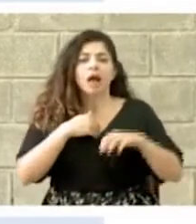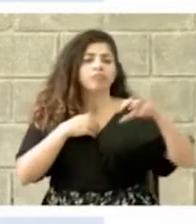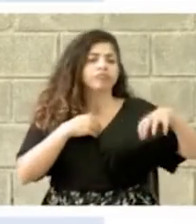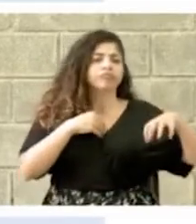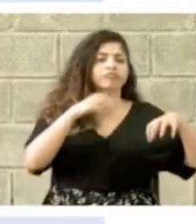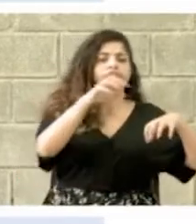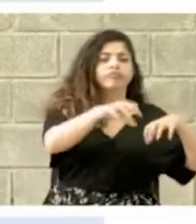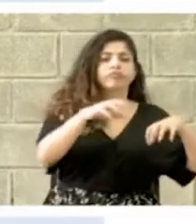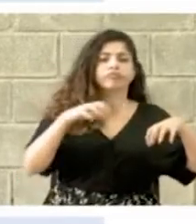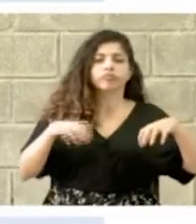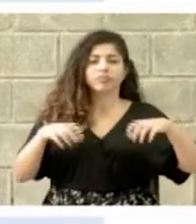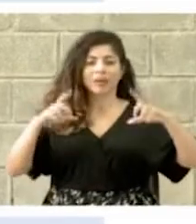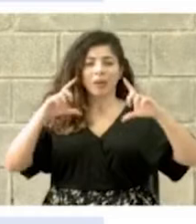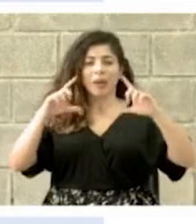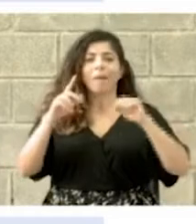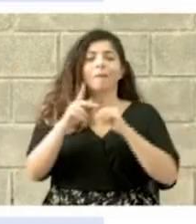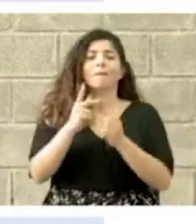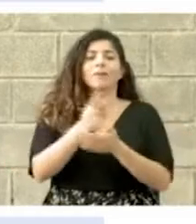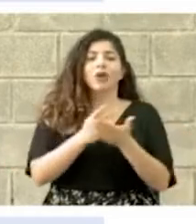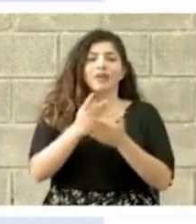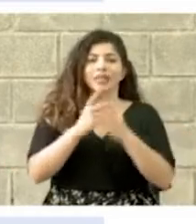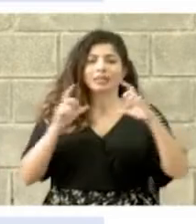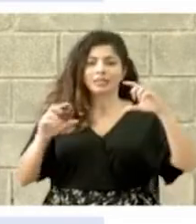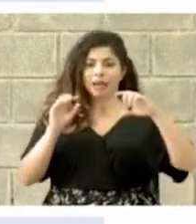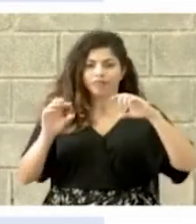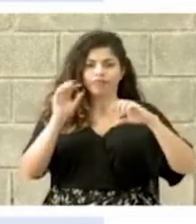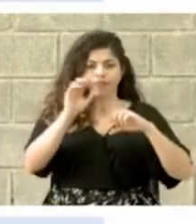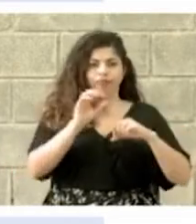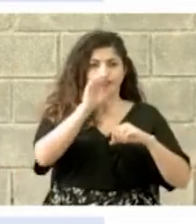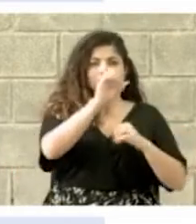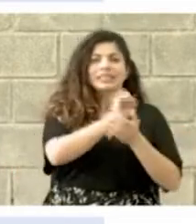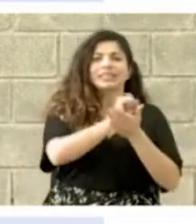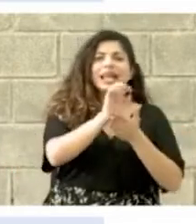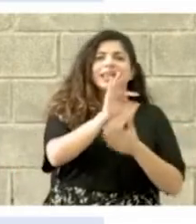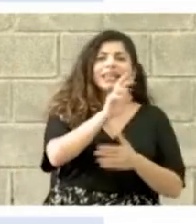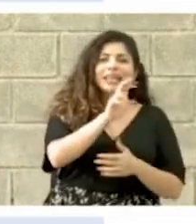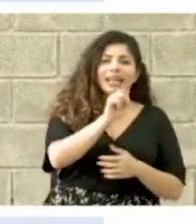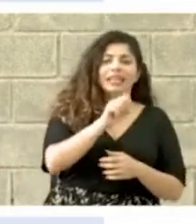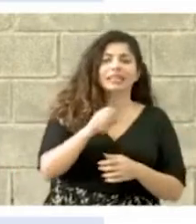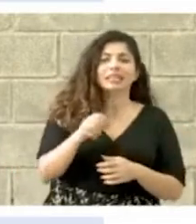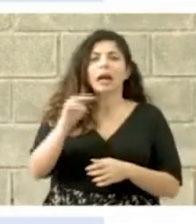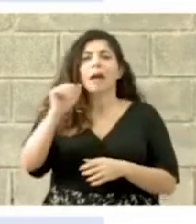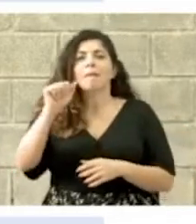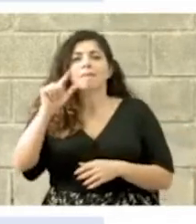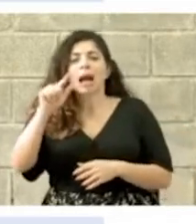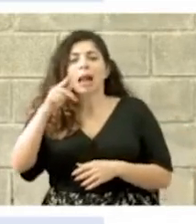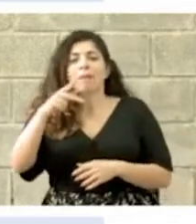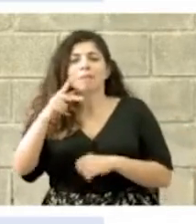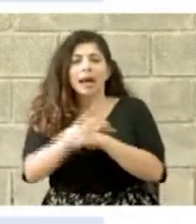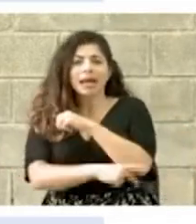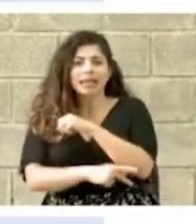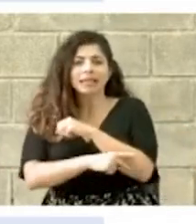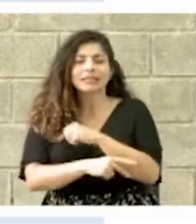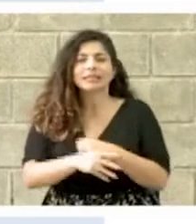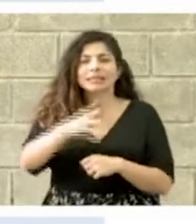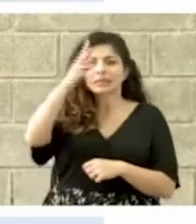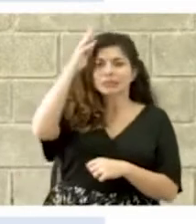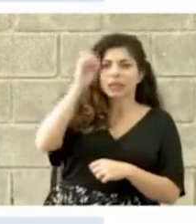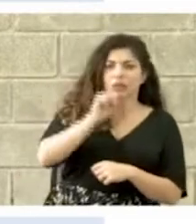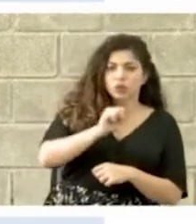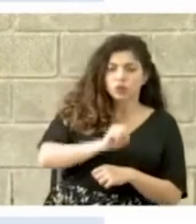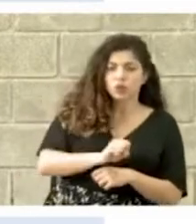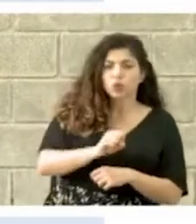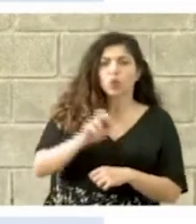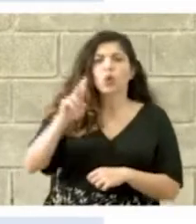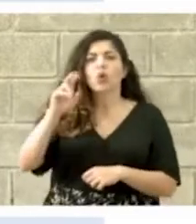a lo largo de toda la provincia, desde Santa Teresa, Malpaís, Esparza Sur, El Roble, que